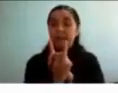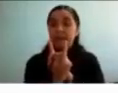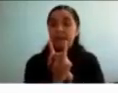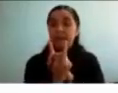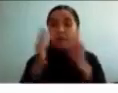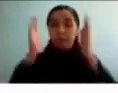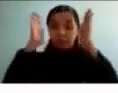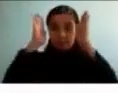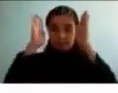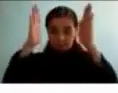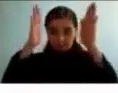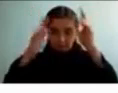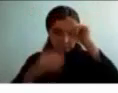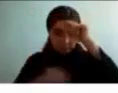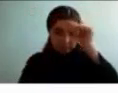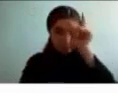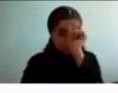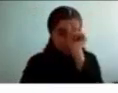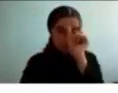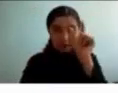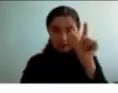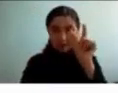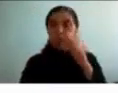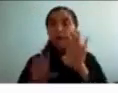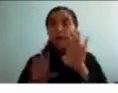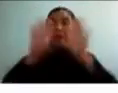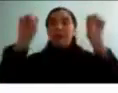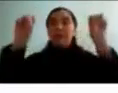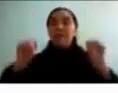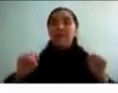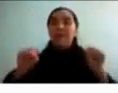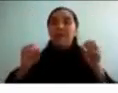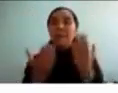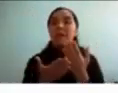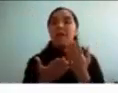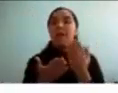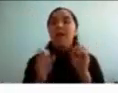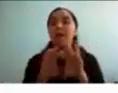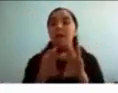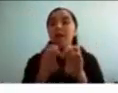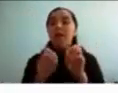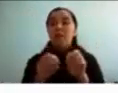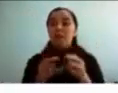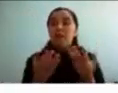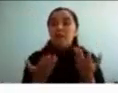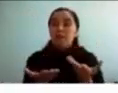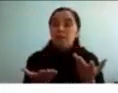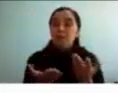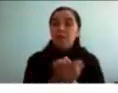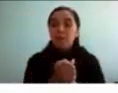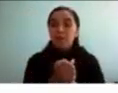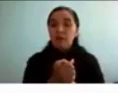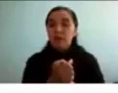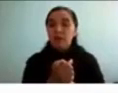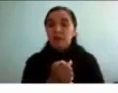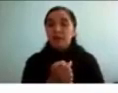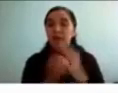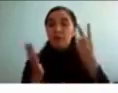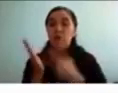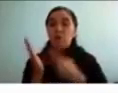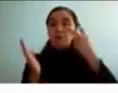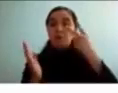de lo que sería ahora mismo el sistema educativo estamos en el año 2020